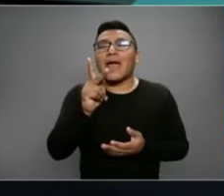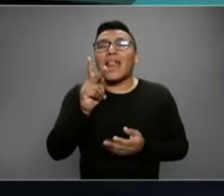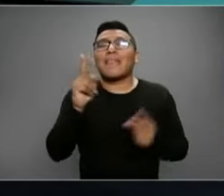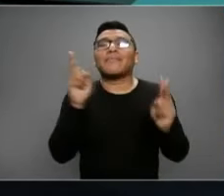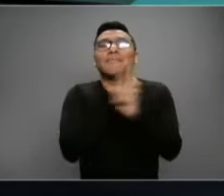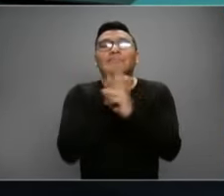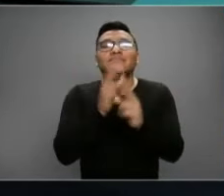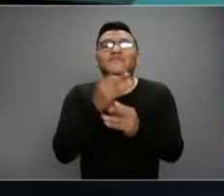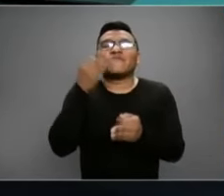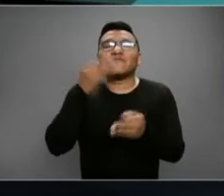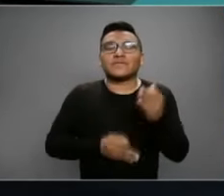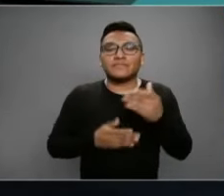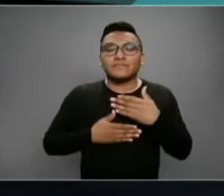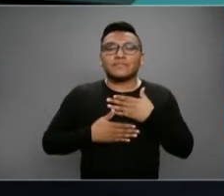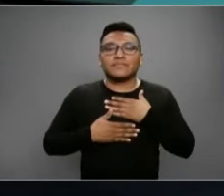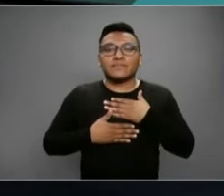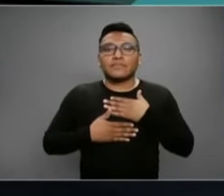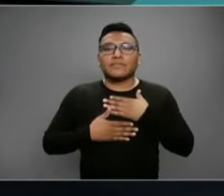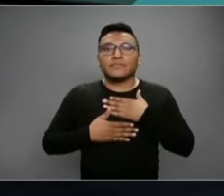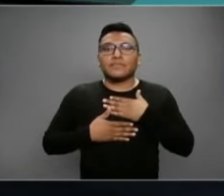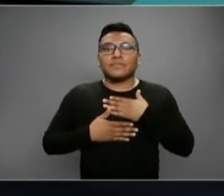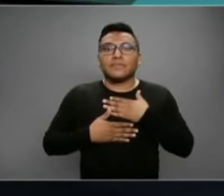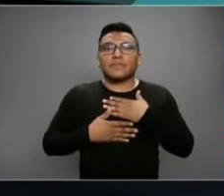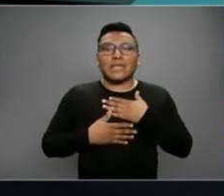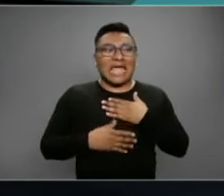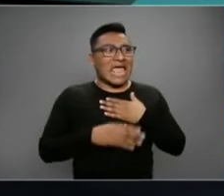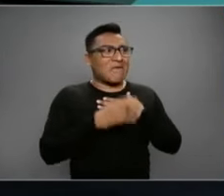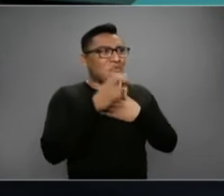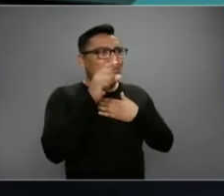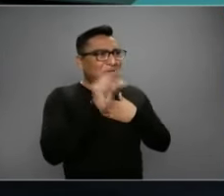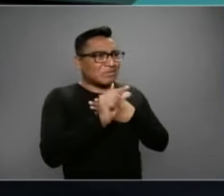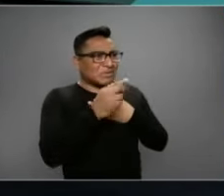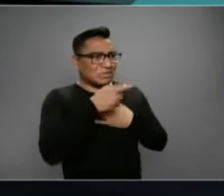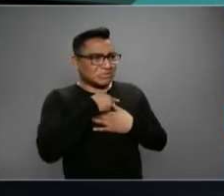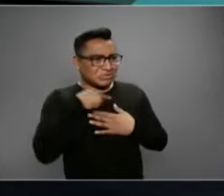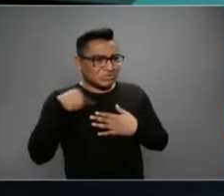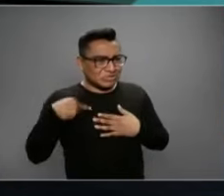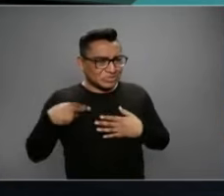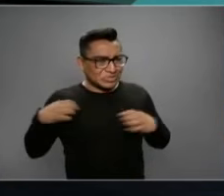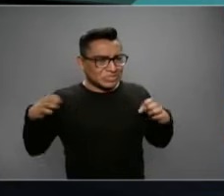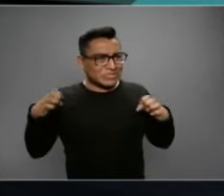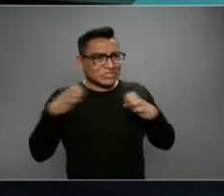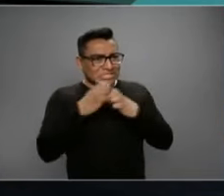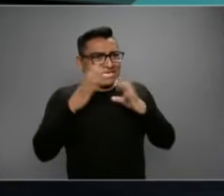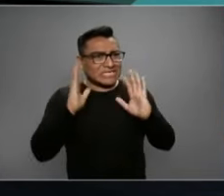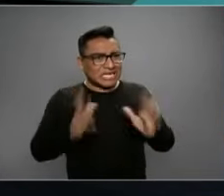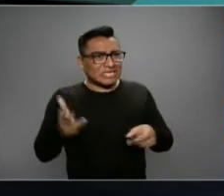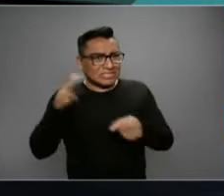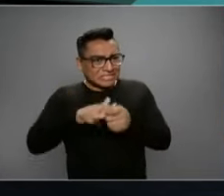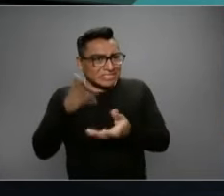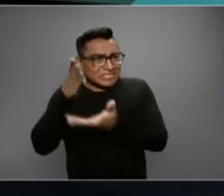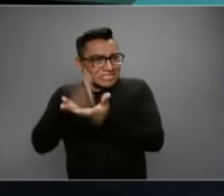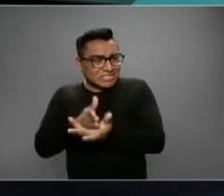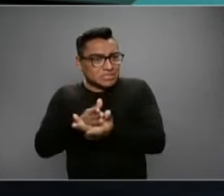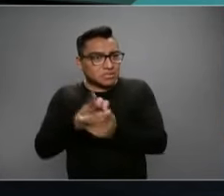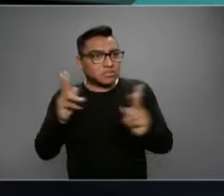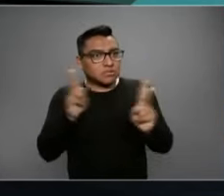El momento de alarmarse es cuando uno siente que no puede respirar bien. Exactamente. Ese es un momento de realmente